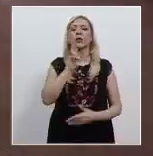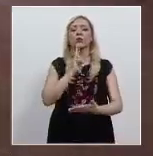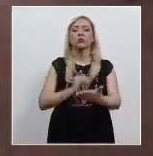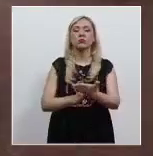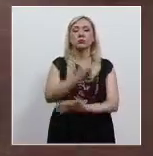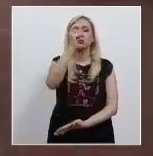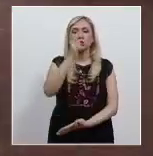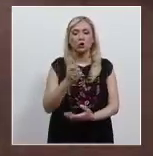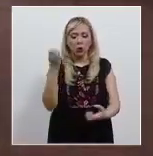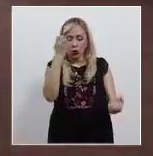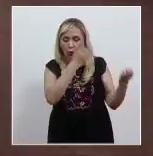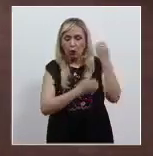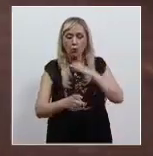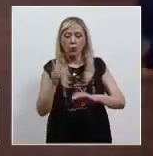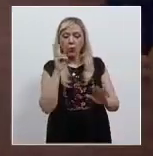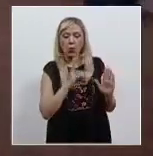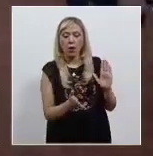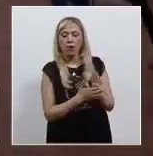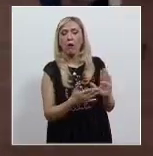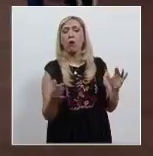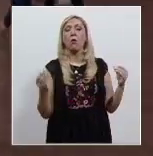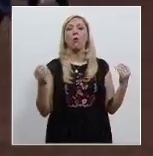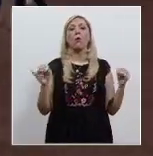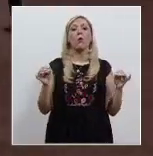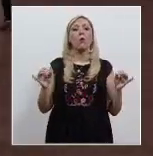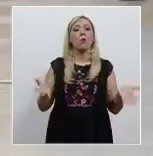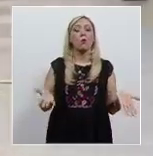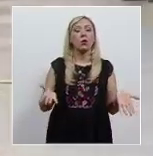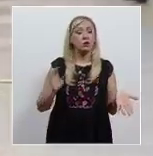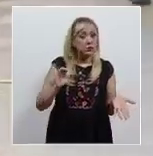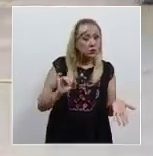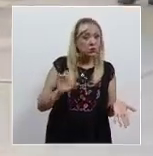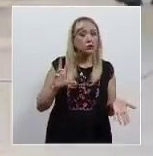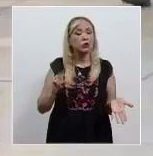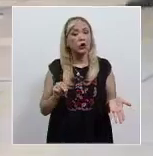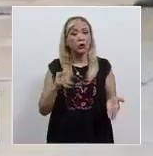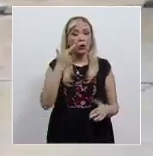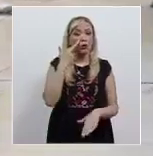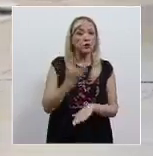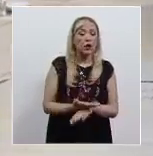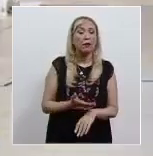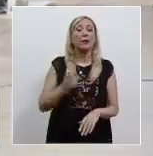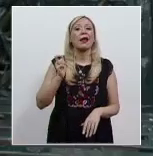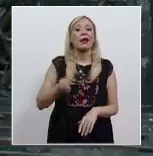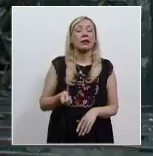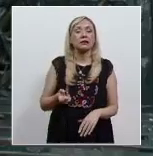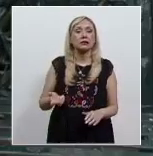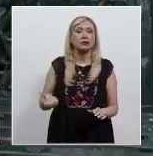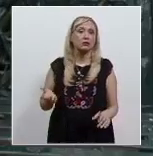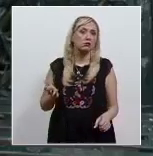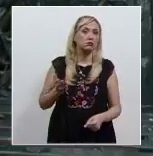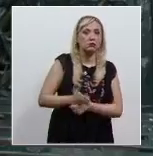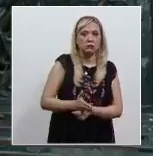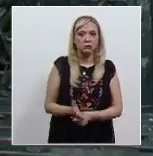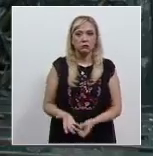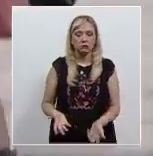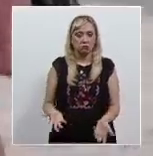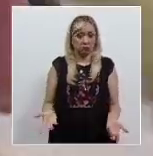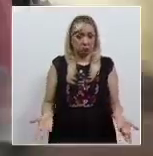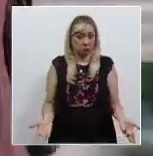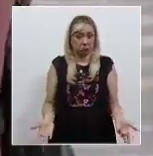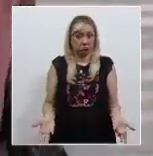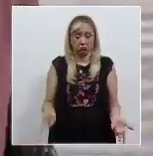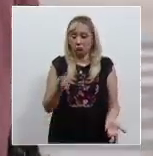valoró los datos de prueba para determinar la existencia o no de una responsabilidad disciplinaria en virtud de que las múltiples